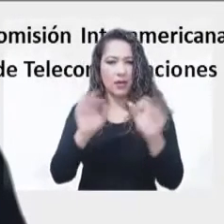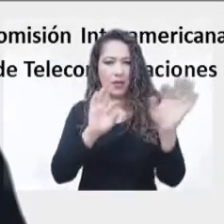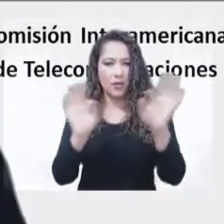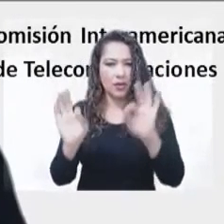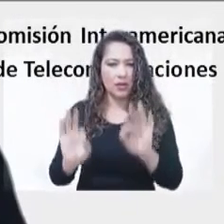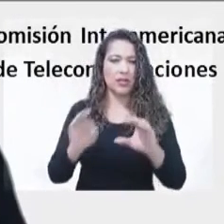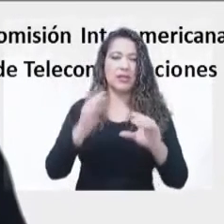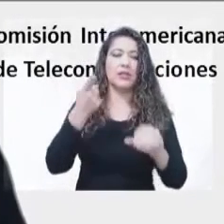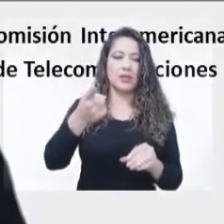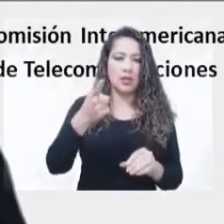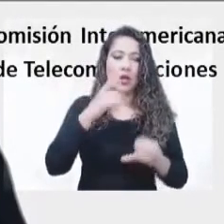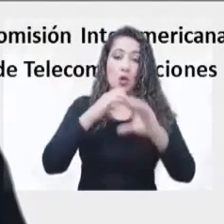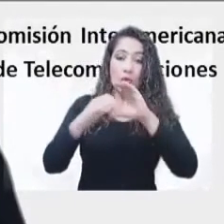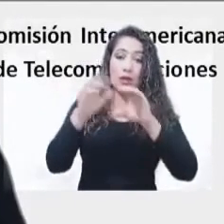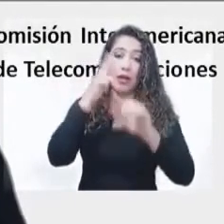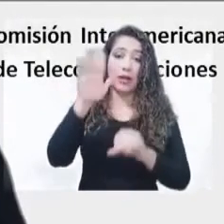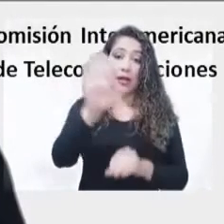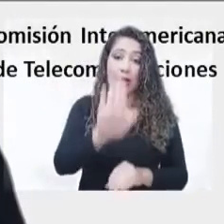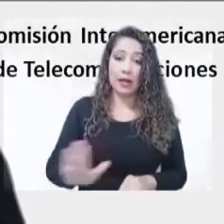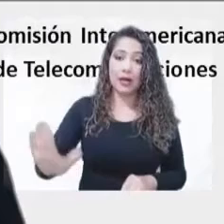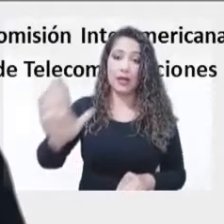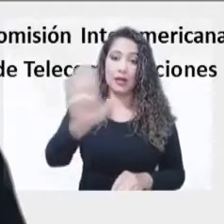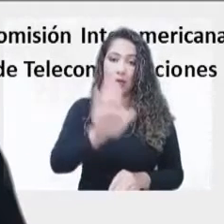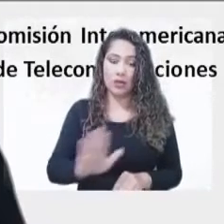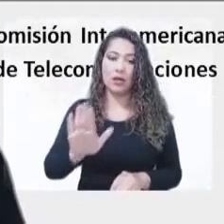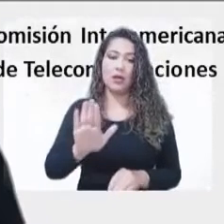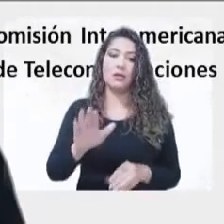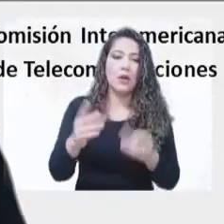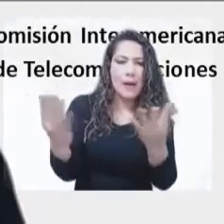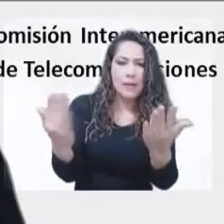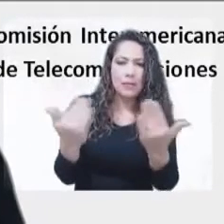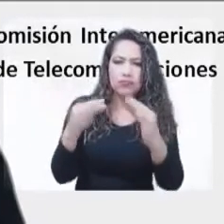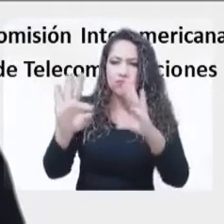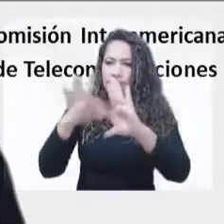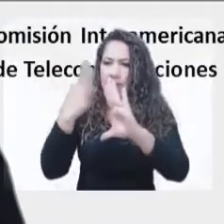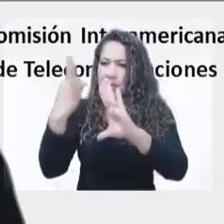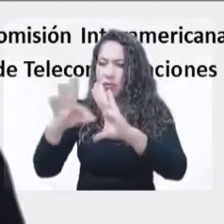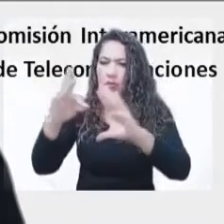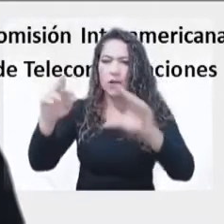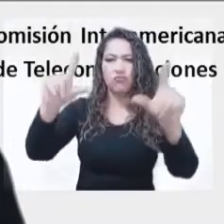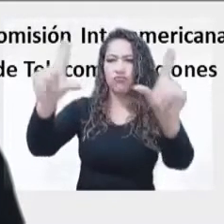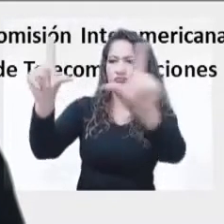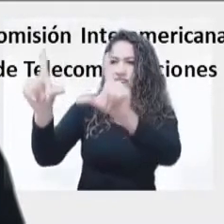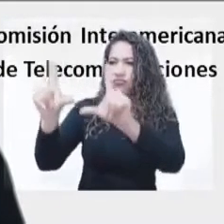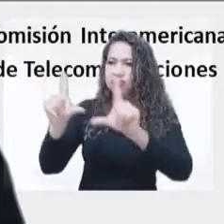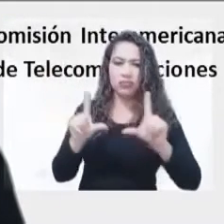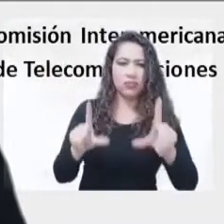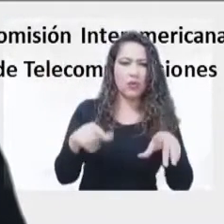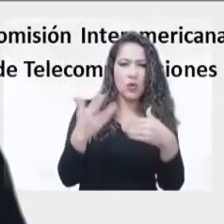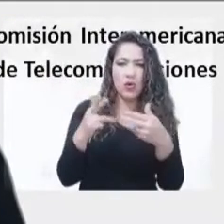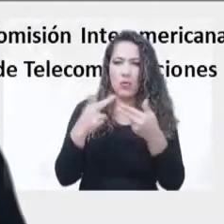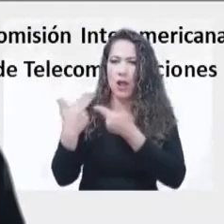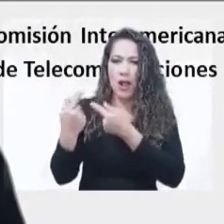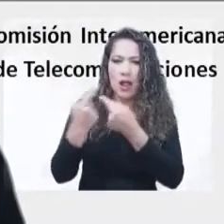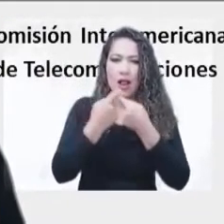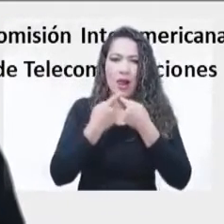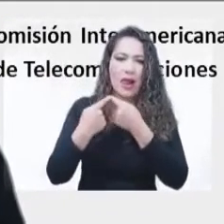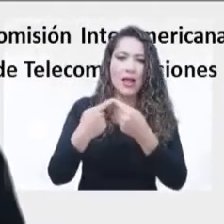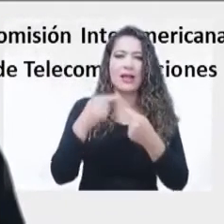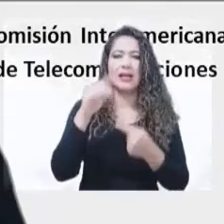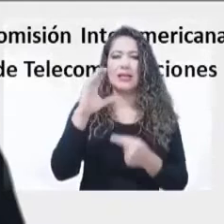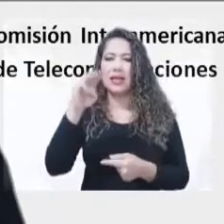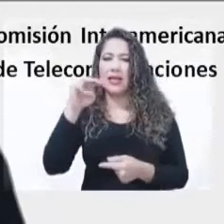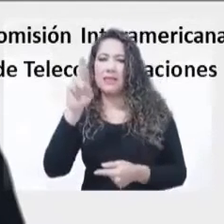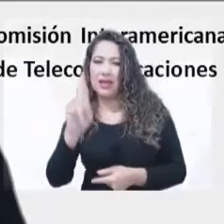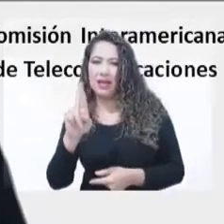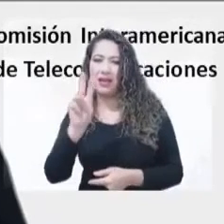regional que se reunió virtualmente para revisar temas relacionados con la CMR23 y la